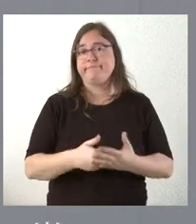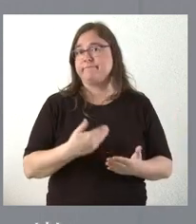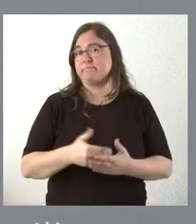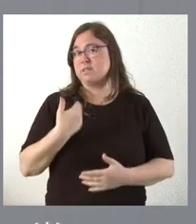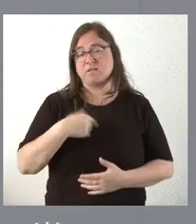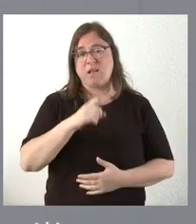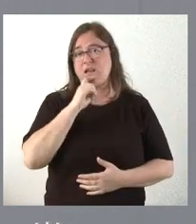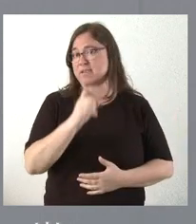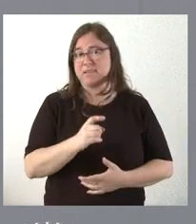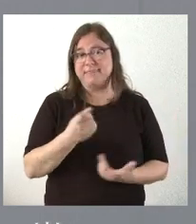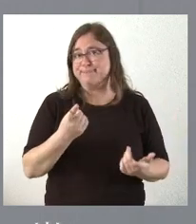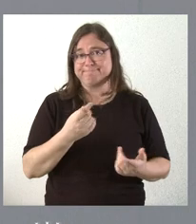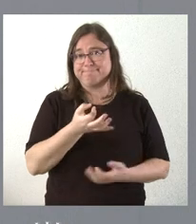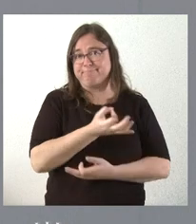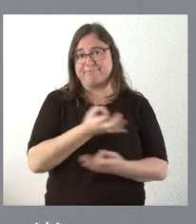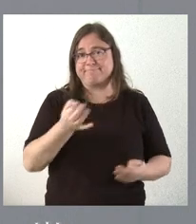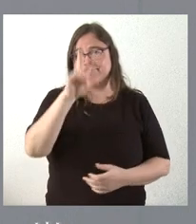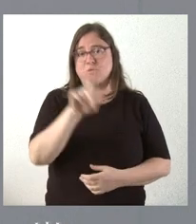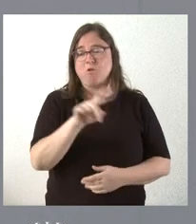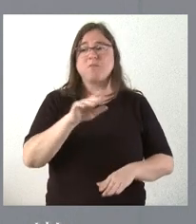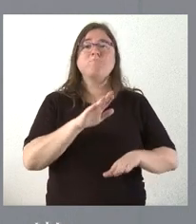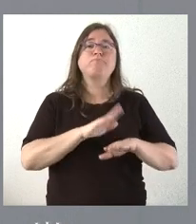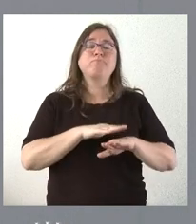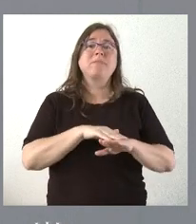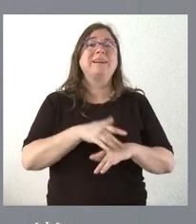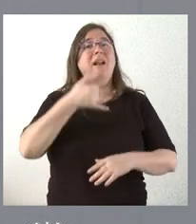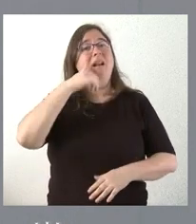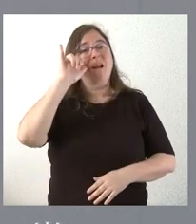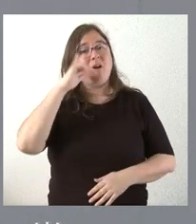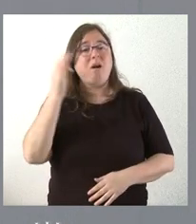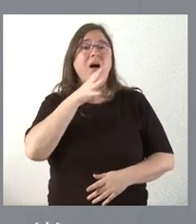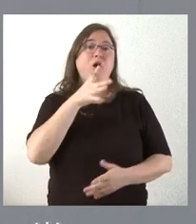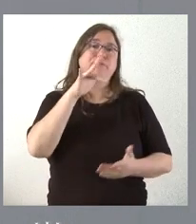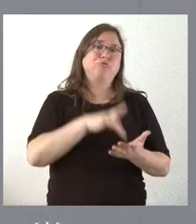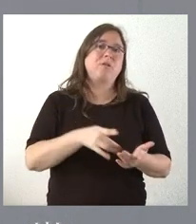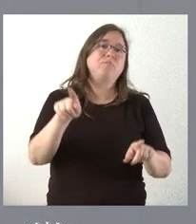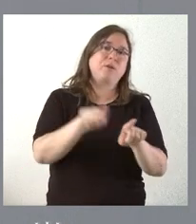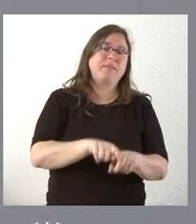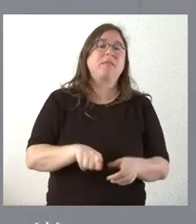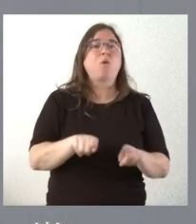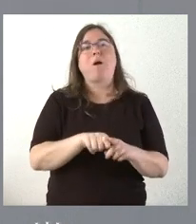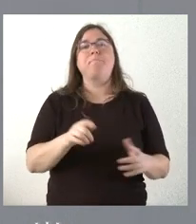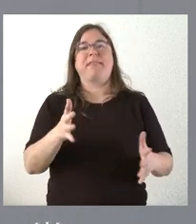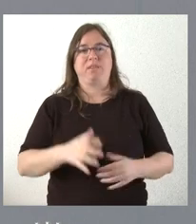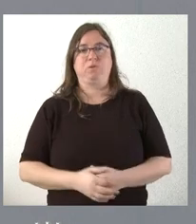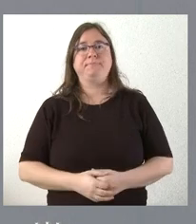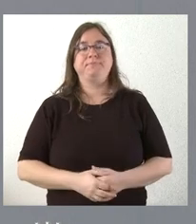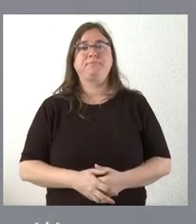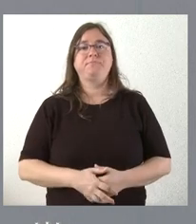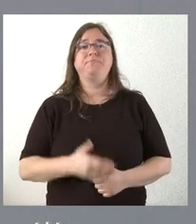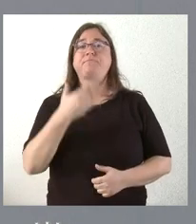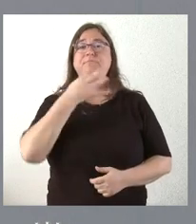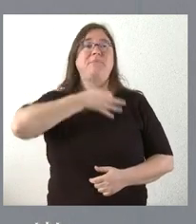que había un nivel de ineficacia muy alto en estas actuaciones. Y corremos el riesgo de que ahora ocurra algo similar, que se